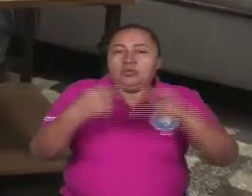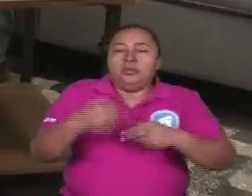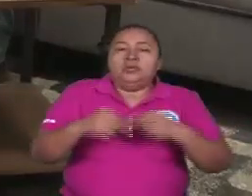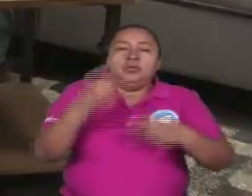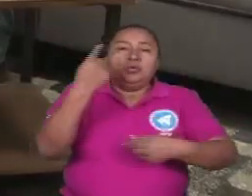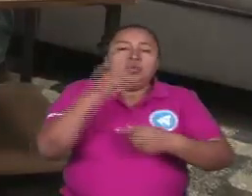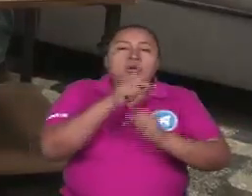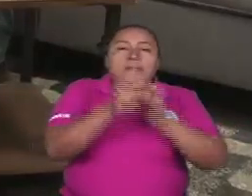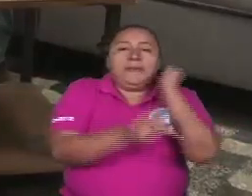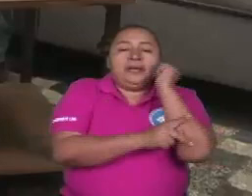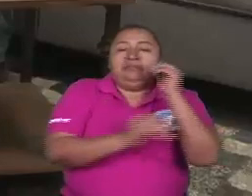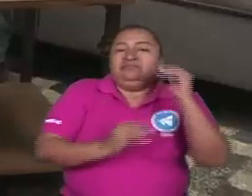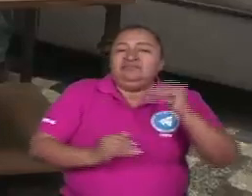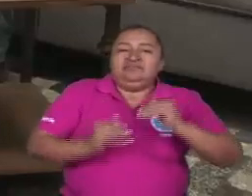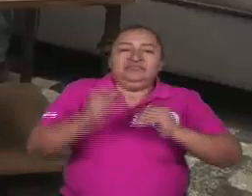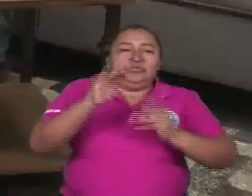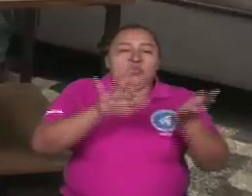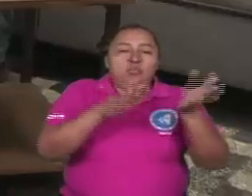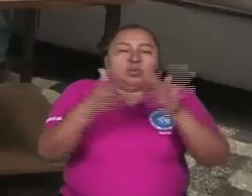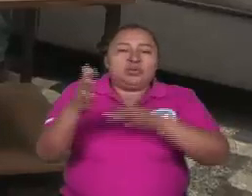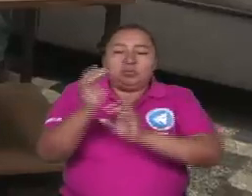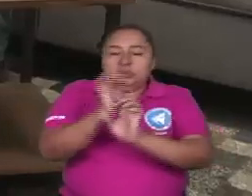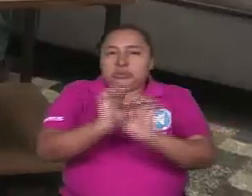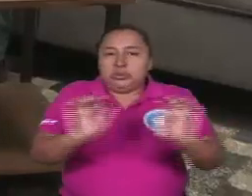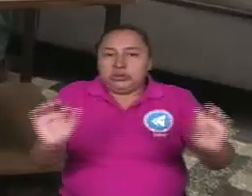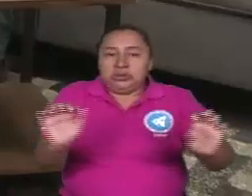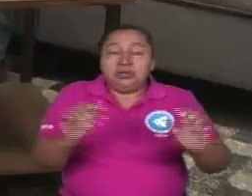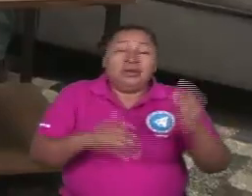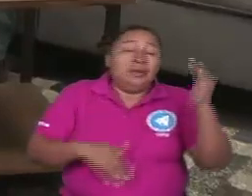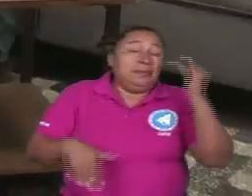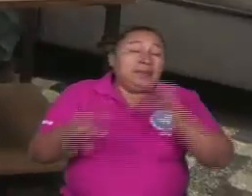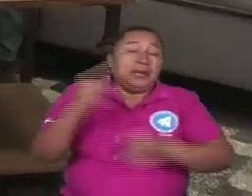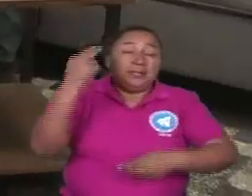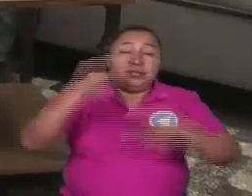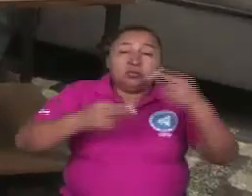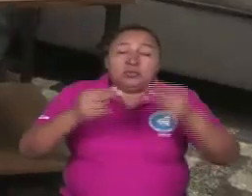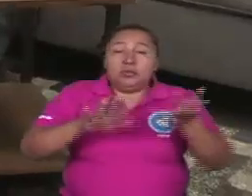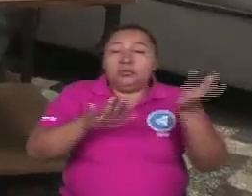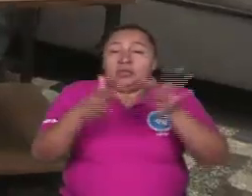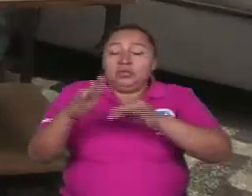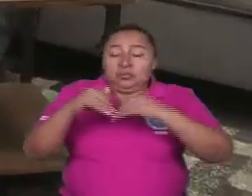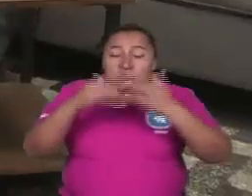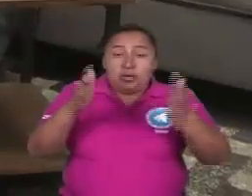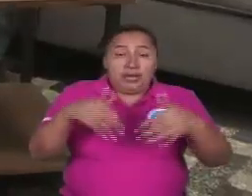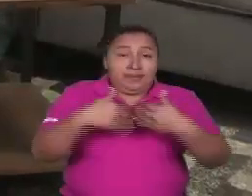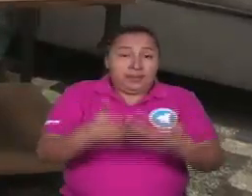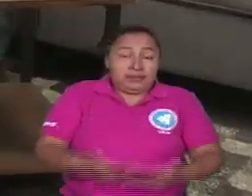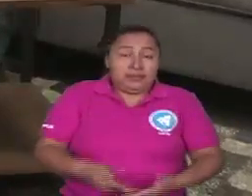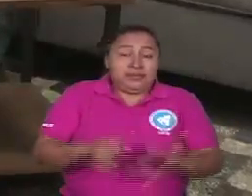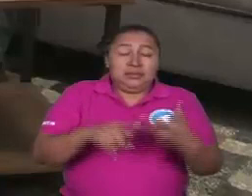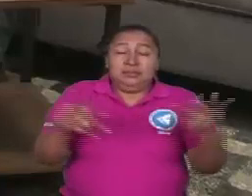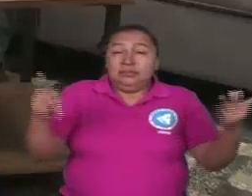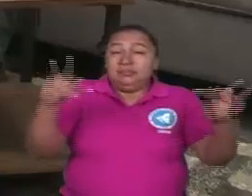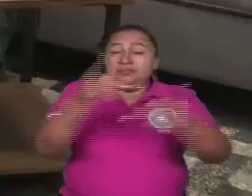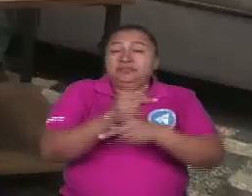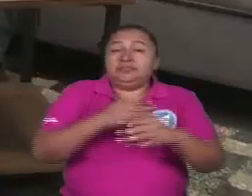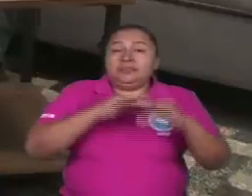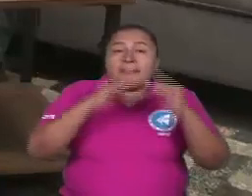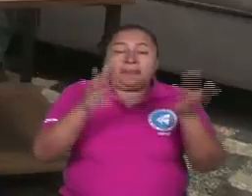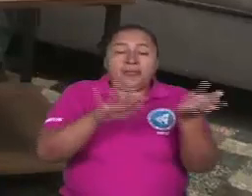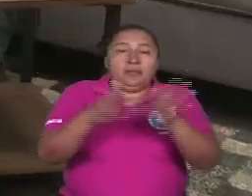uno de los países con la más alta tasa de mortalidad infantil, de las más altas tasas de mortalidad materna, de las más altas tasas de mortalidad